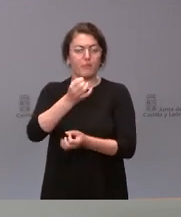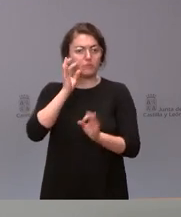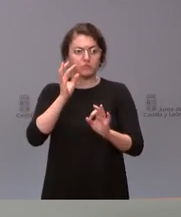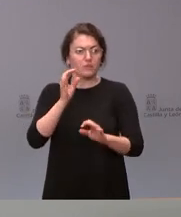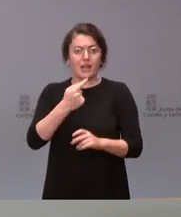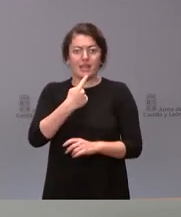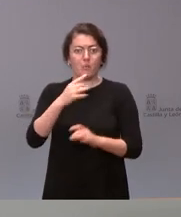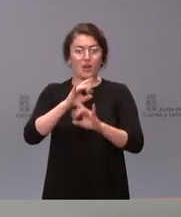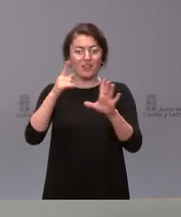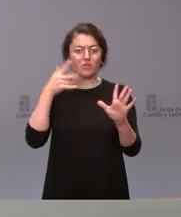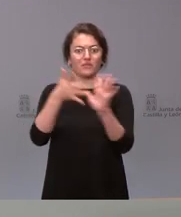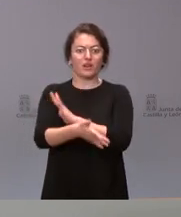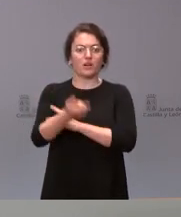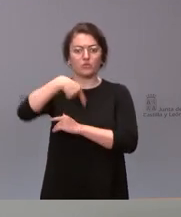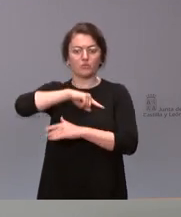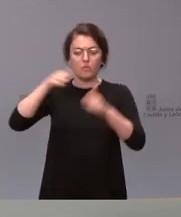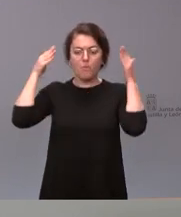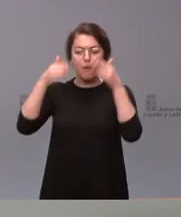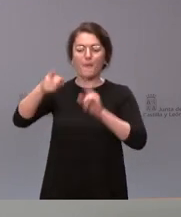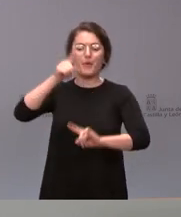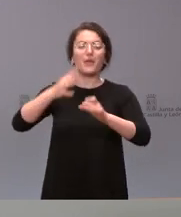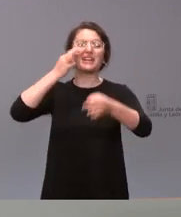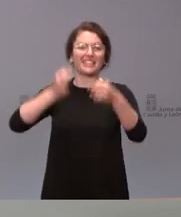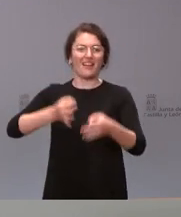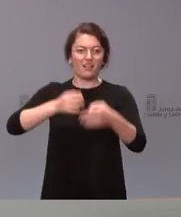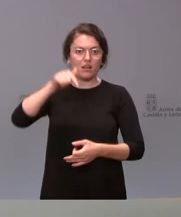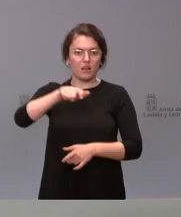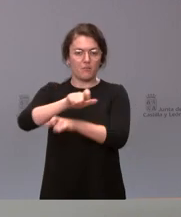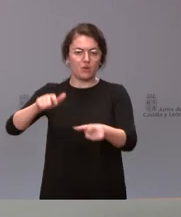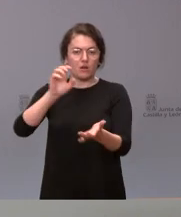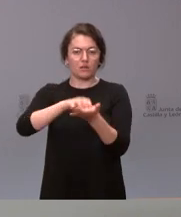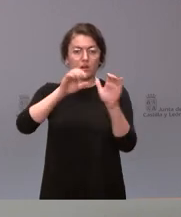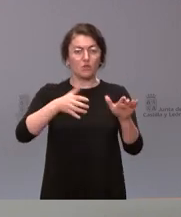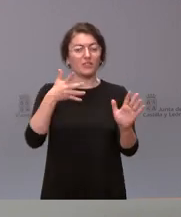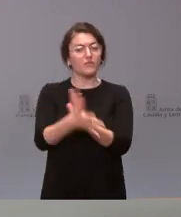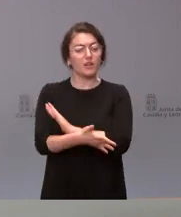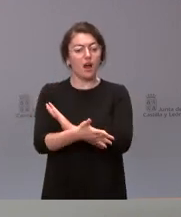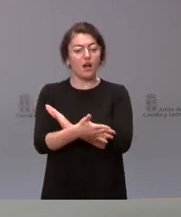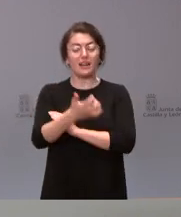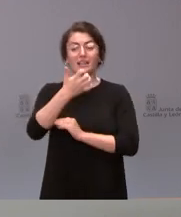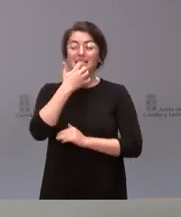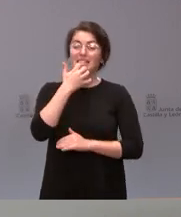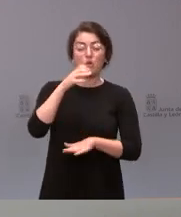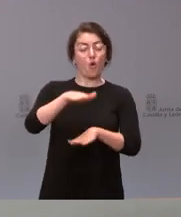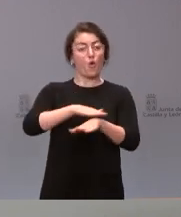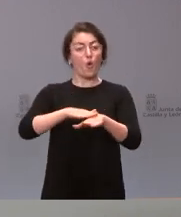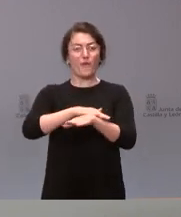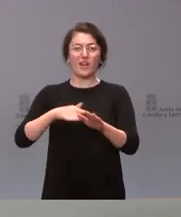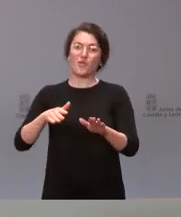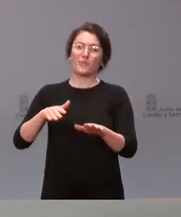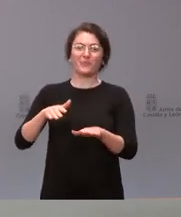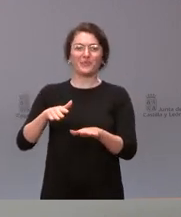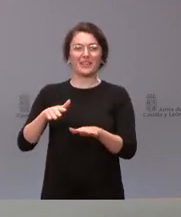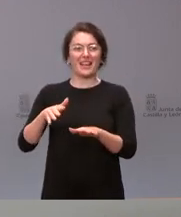actuación, los problemas reales de los ciudadanos de Castilla y León. Y, por tanto, que haya un gobierno que quiera distraer